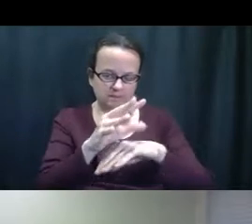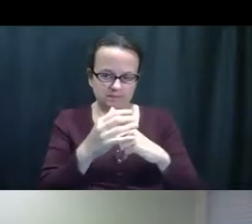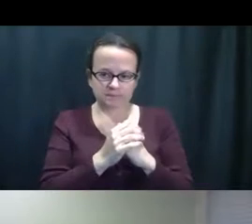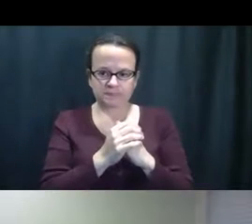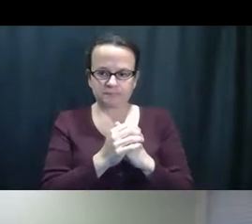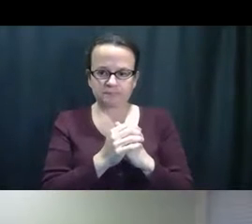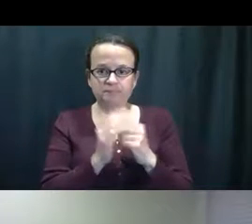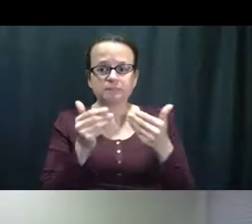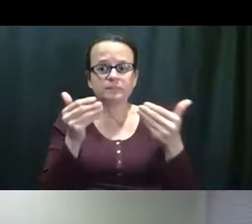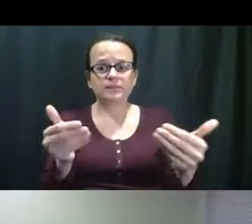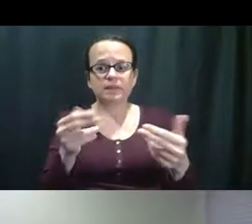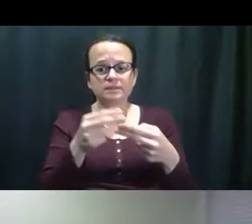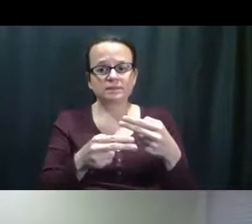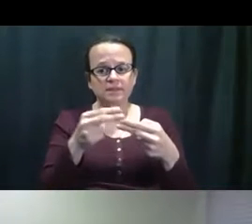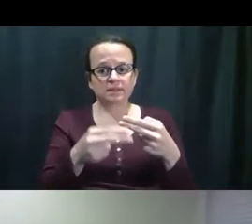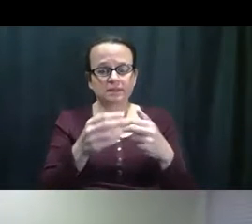son afectadas